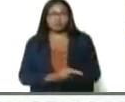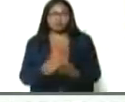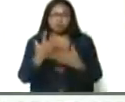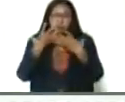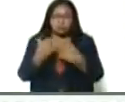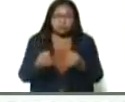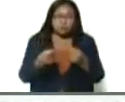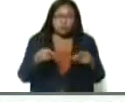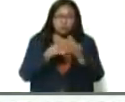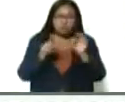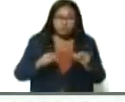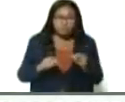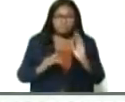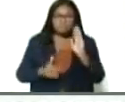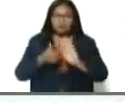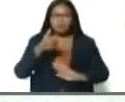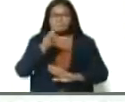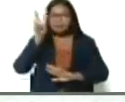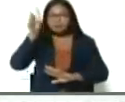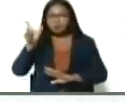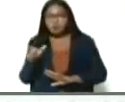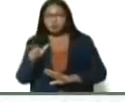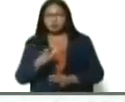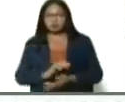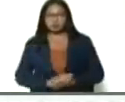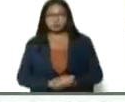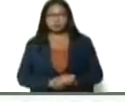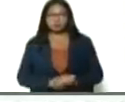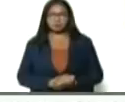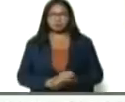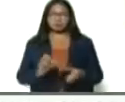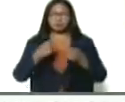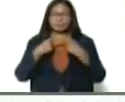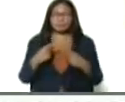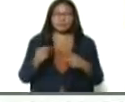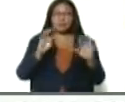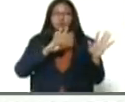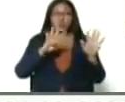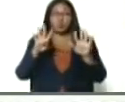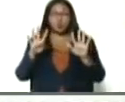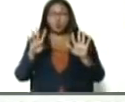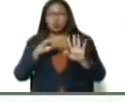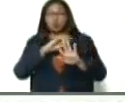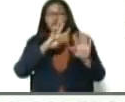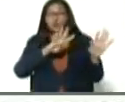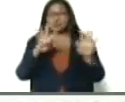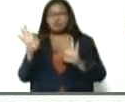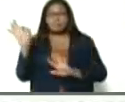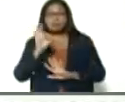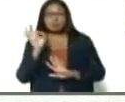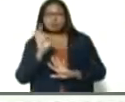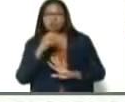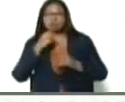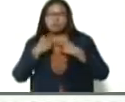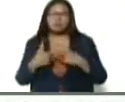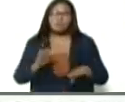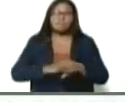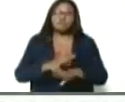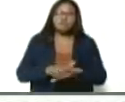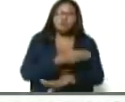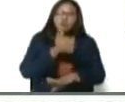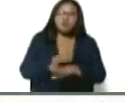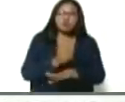gran inmensa mayoría de los venezolanos. Se ha perdido el 99% del ingreso por culpa de un capricho,